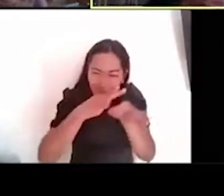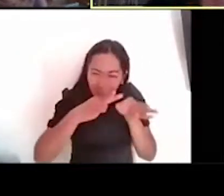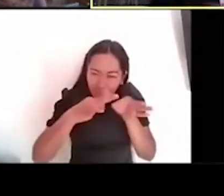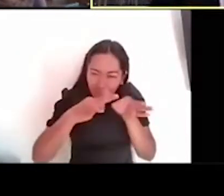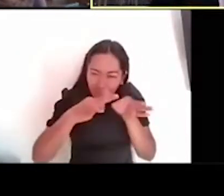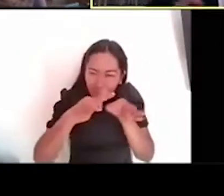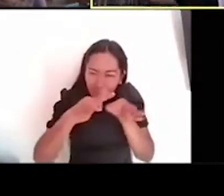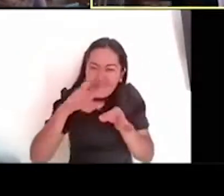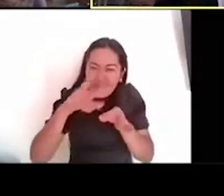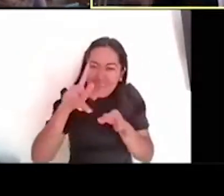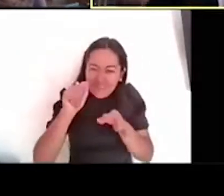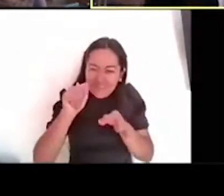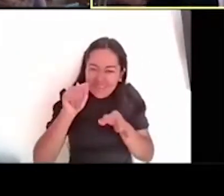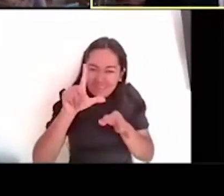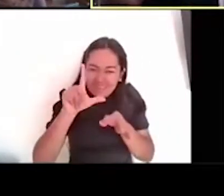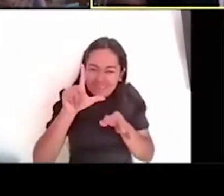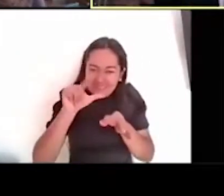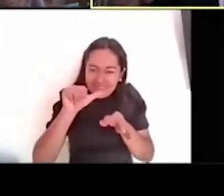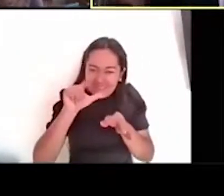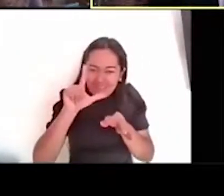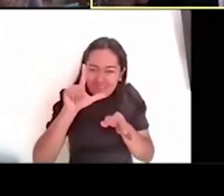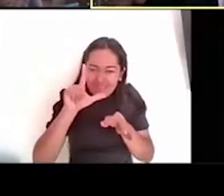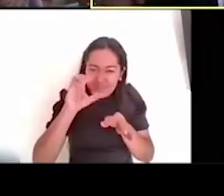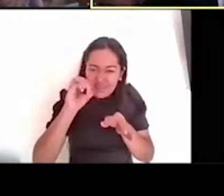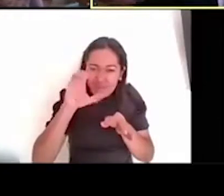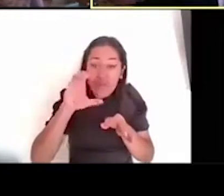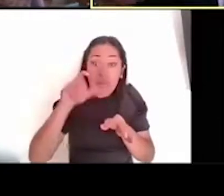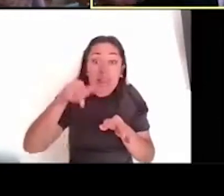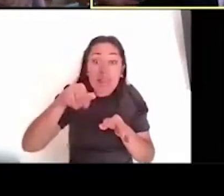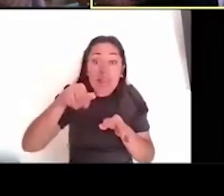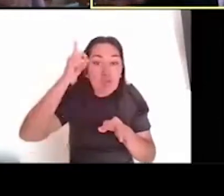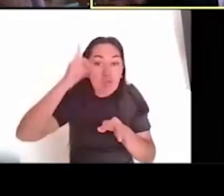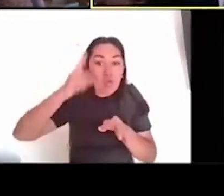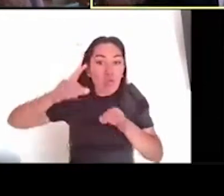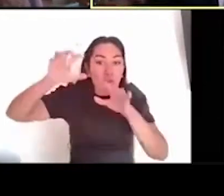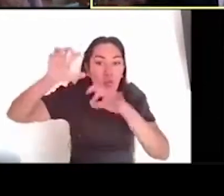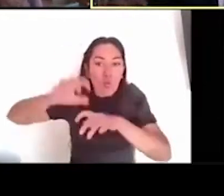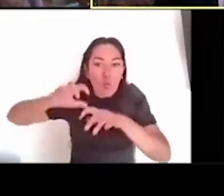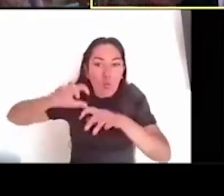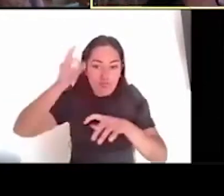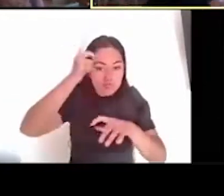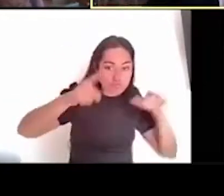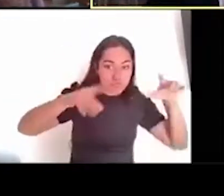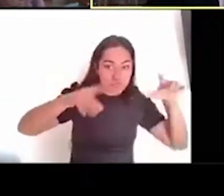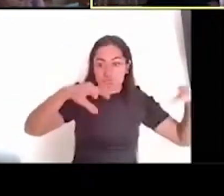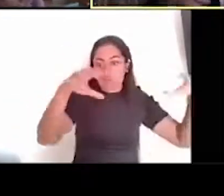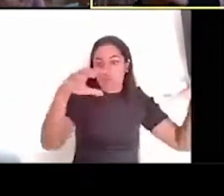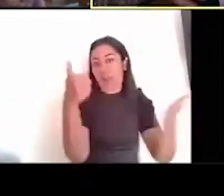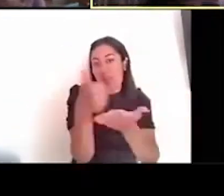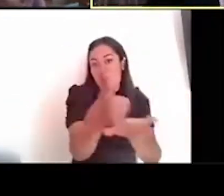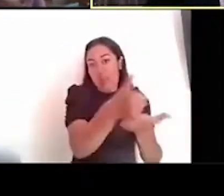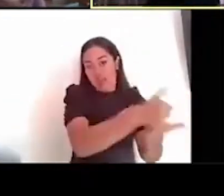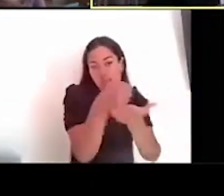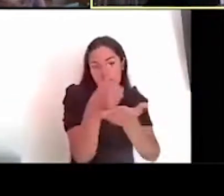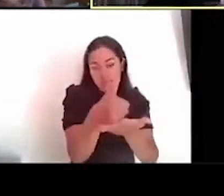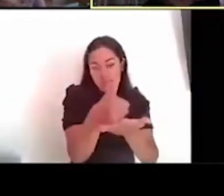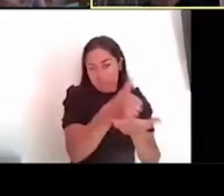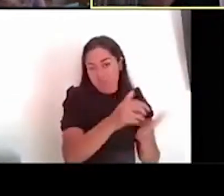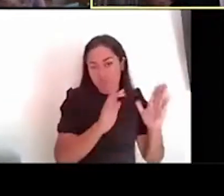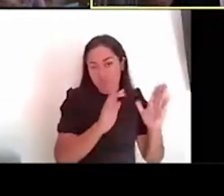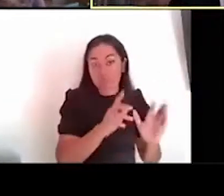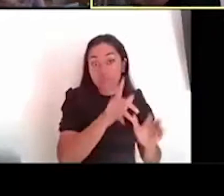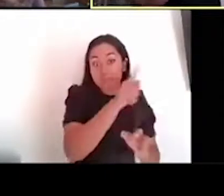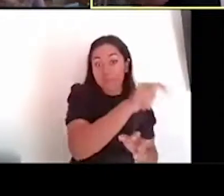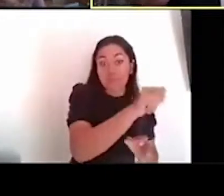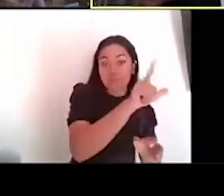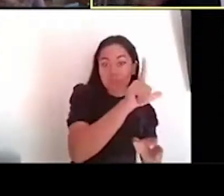la lluvia, son dos dioses que trabajan juntos, que se ayudan mutuamente. Tlaloc genera, digo,